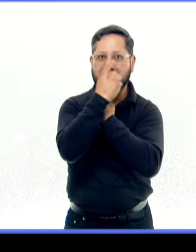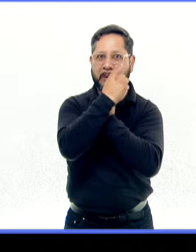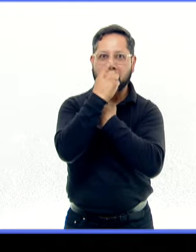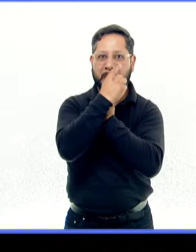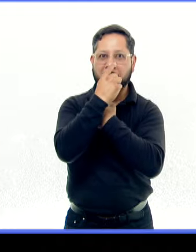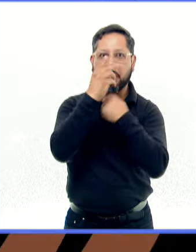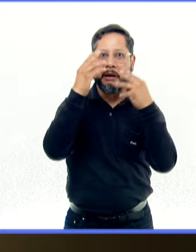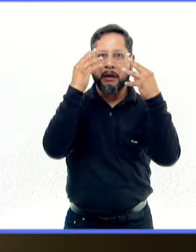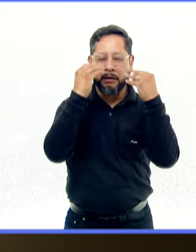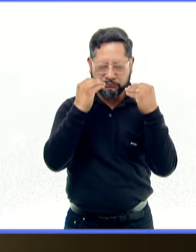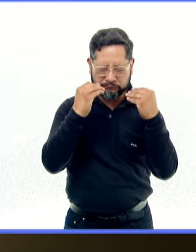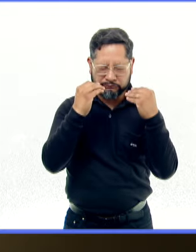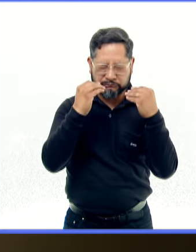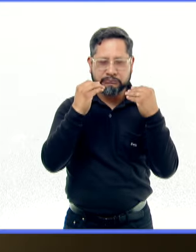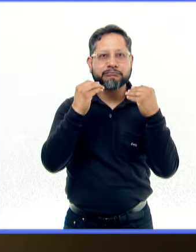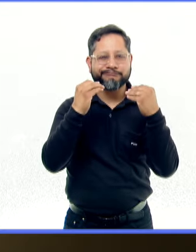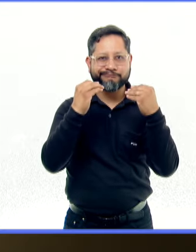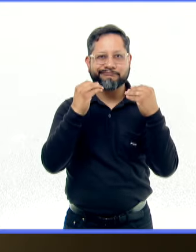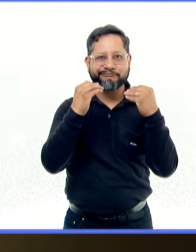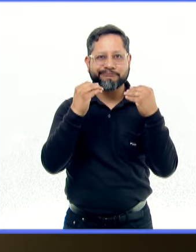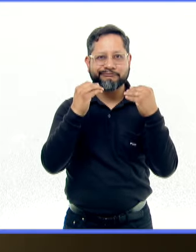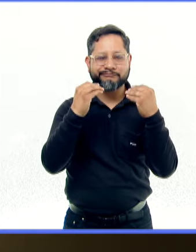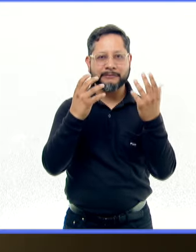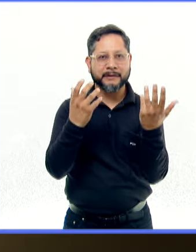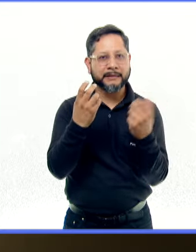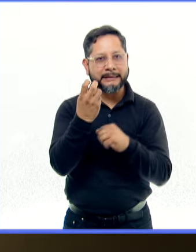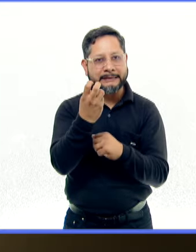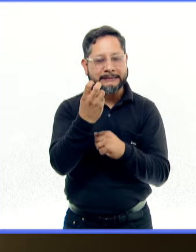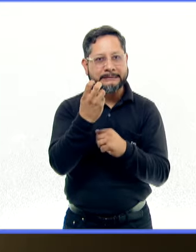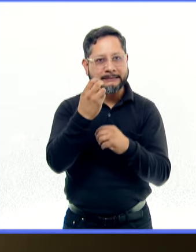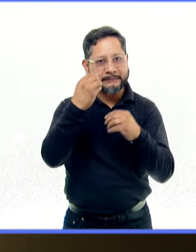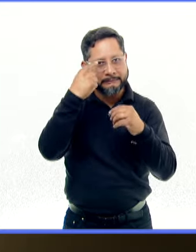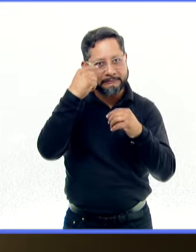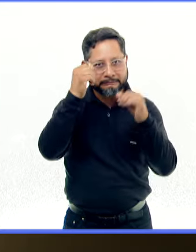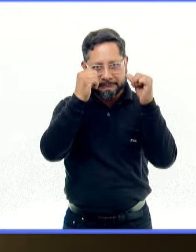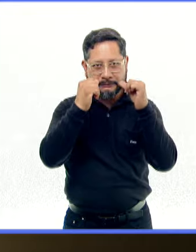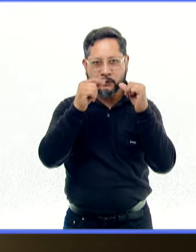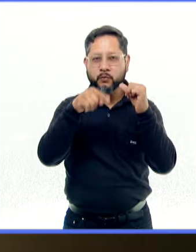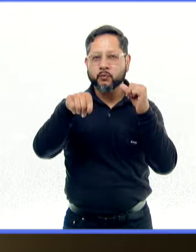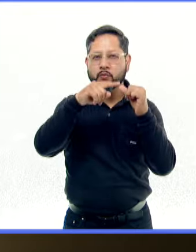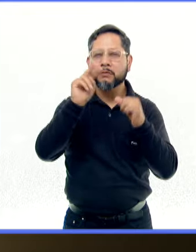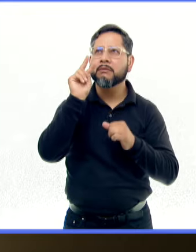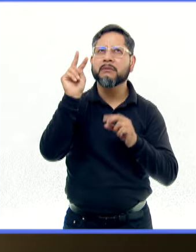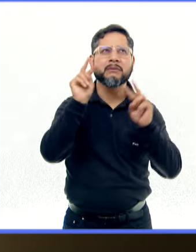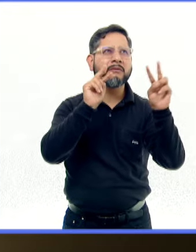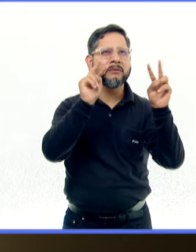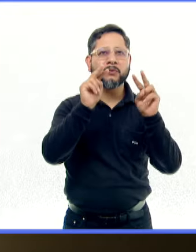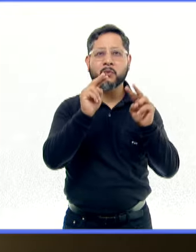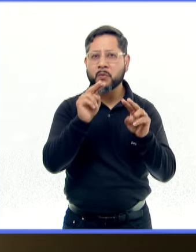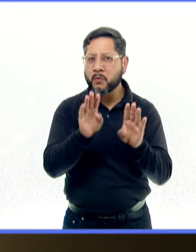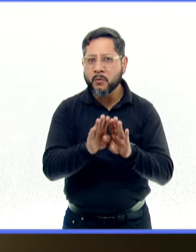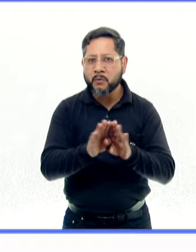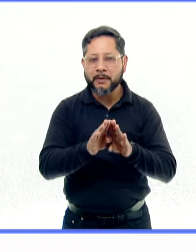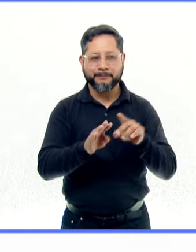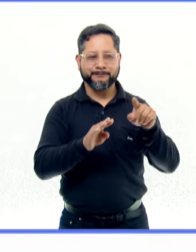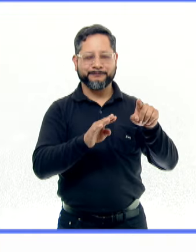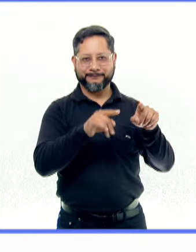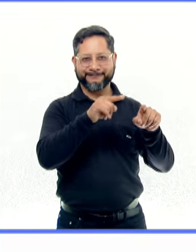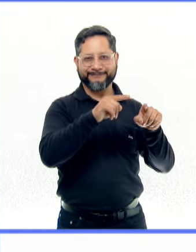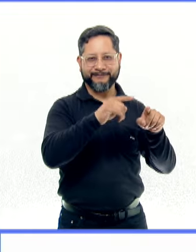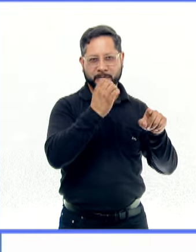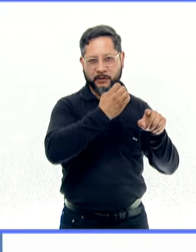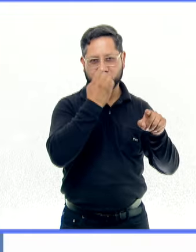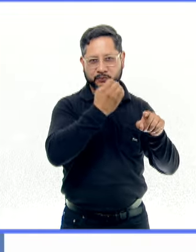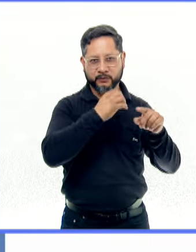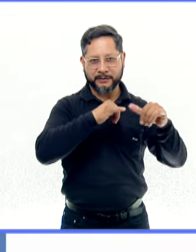podríamos perder la vista. Para disfrutar de este fenómeno en su fase parcial, los especialistas del Instituto de Geofísica de la